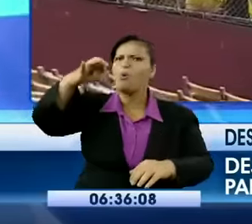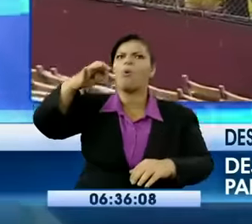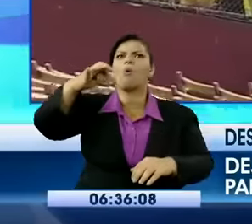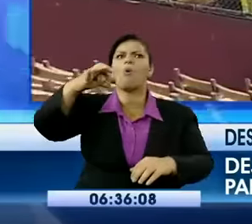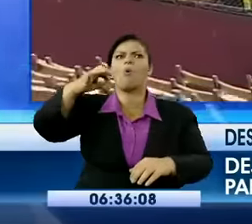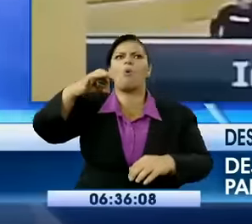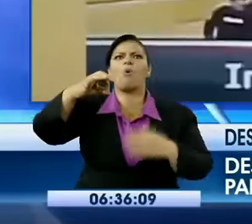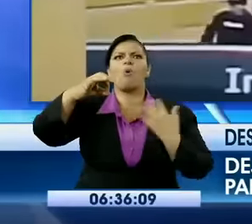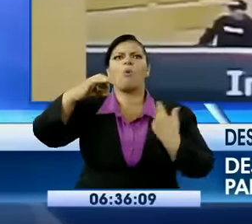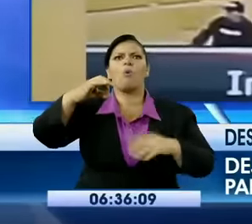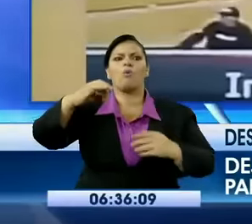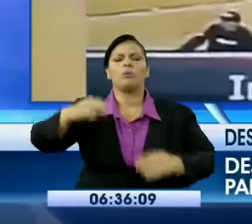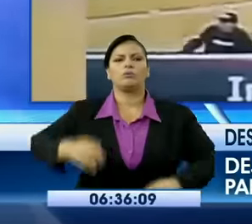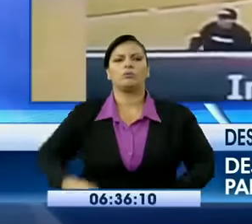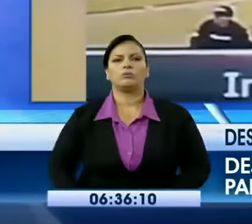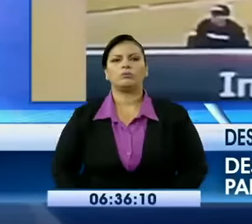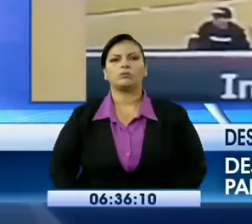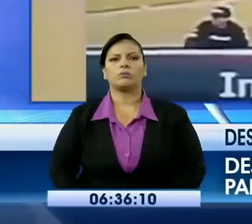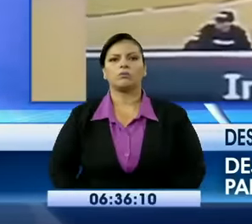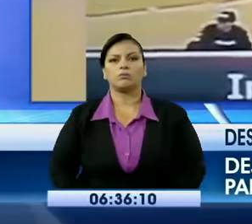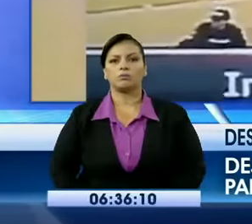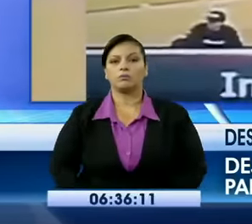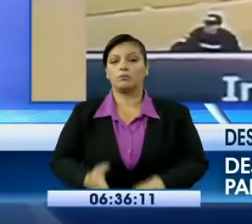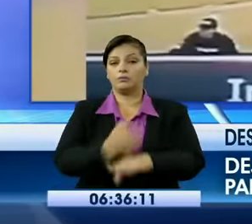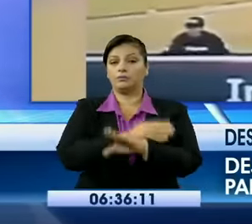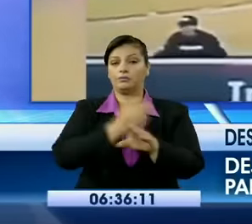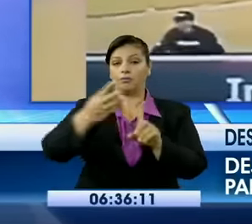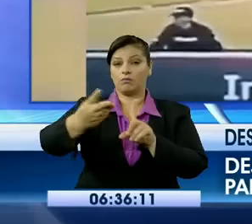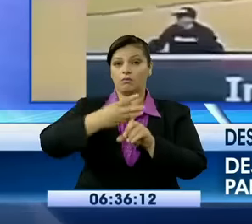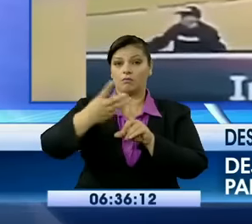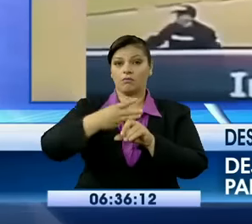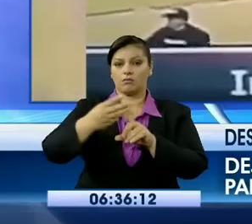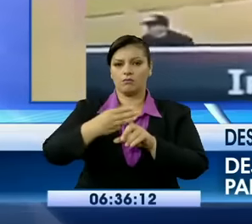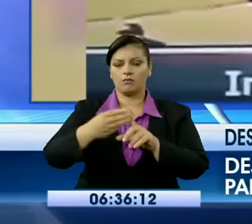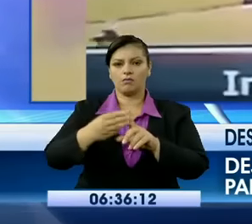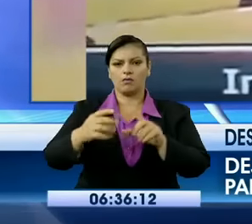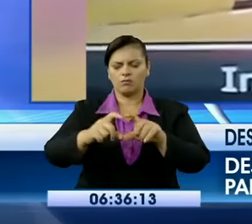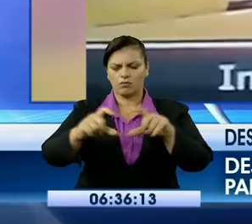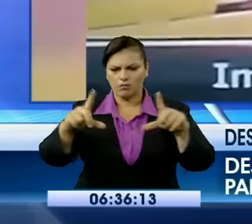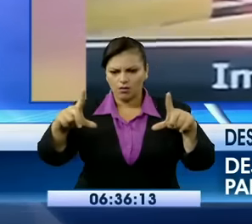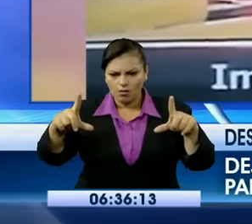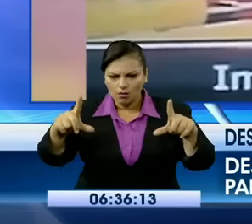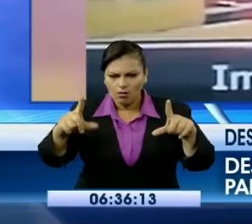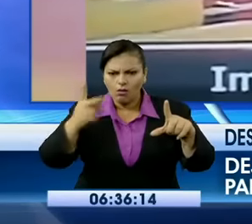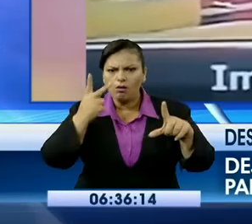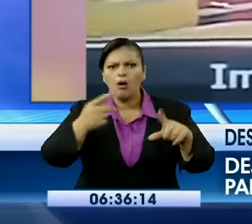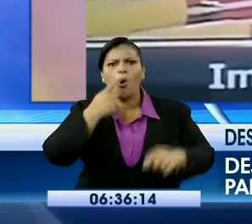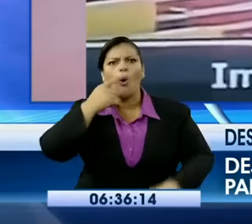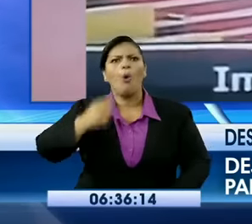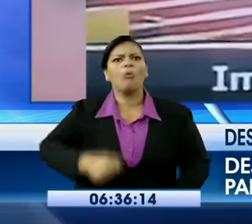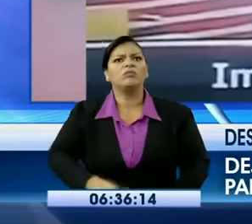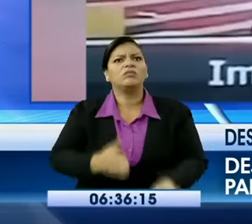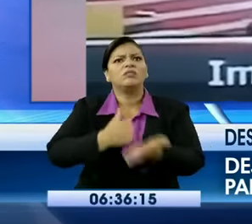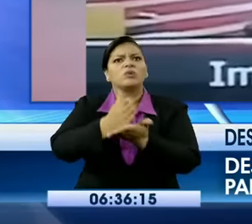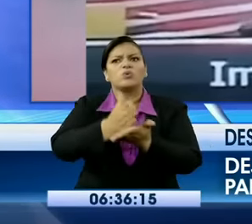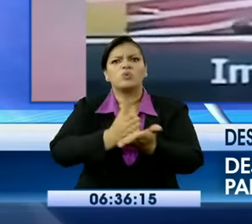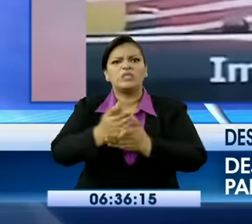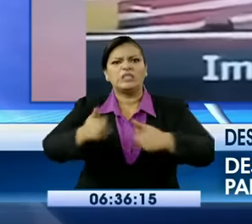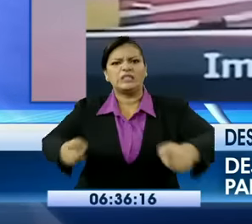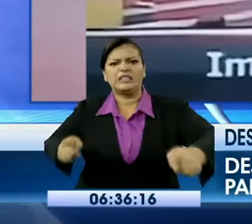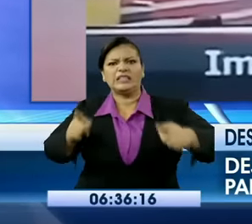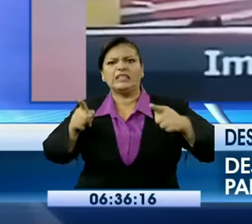en redes sociales de uno de estos tipos con un cuchillo de este vuelo. Por Dios, ¿cómo lo entró?